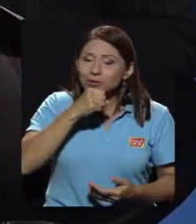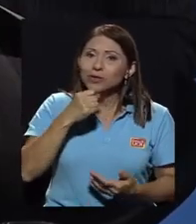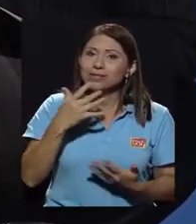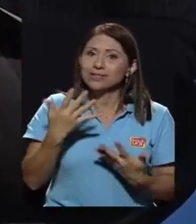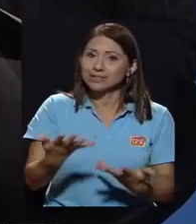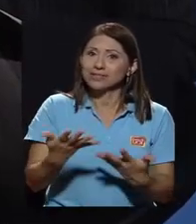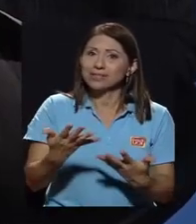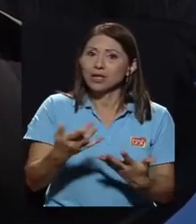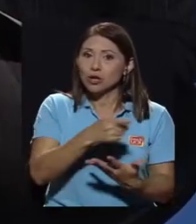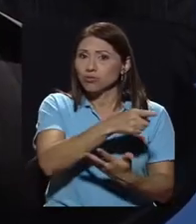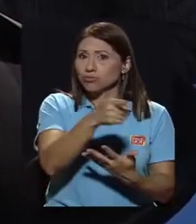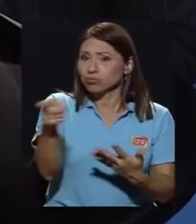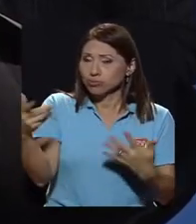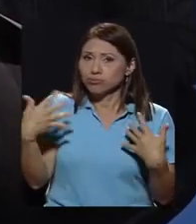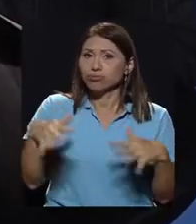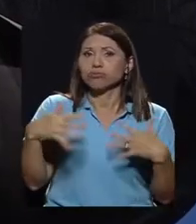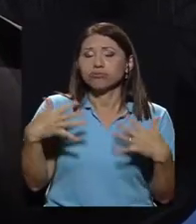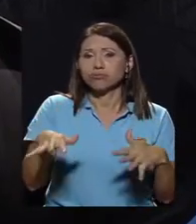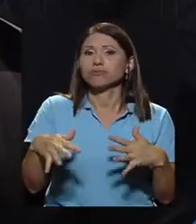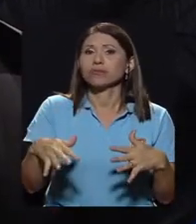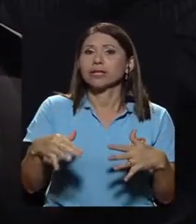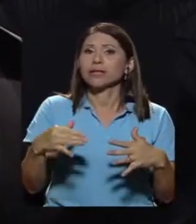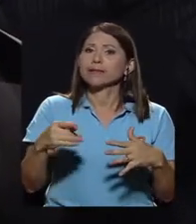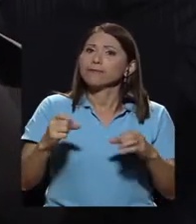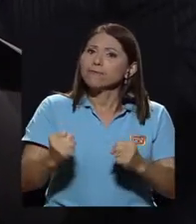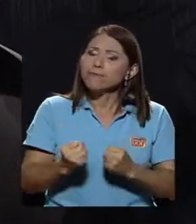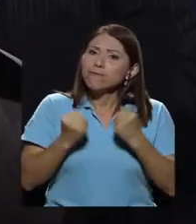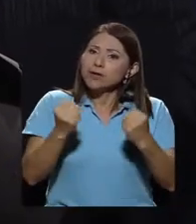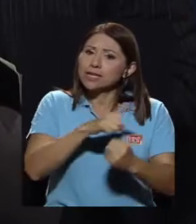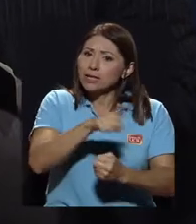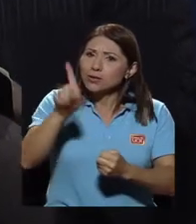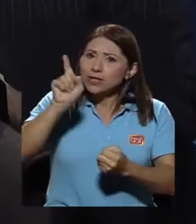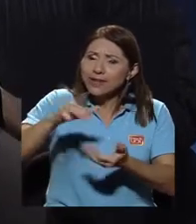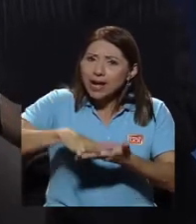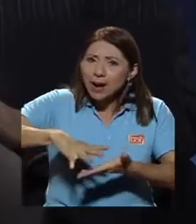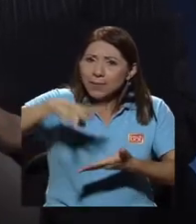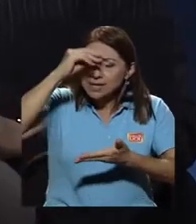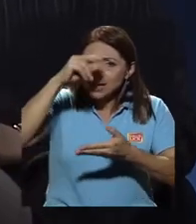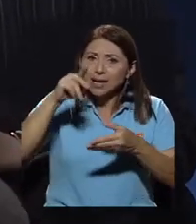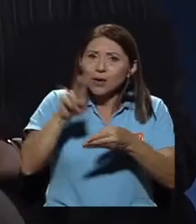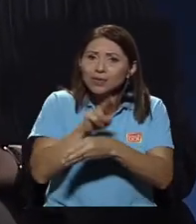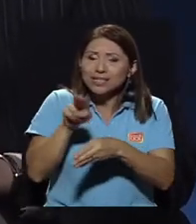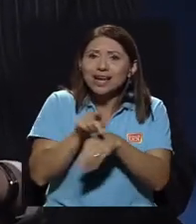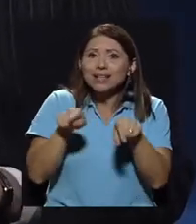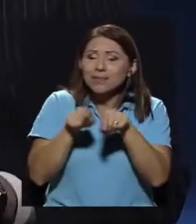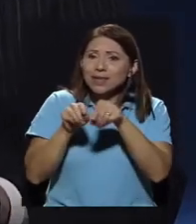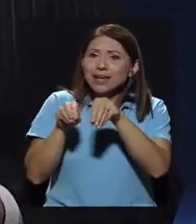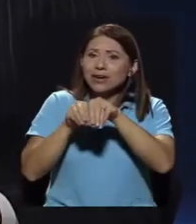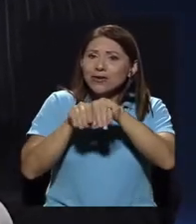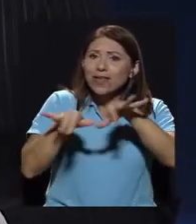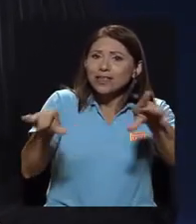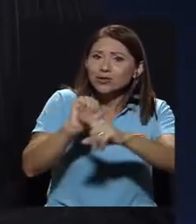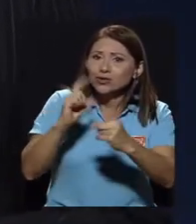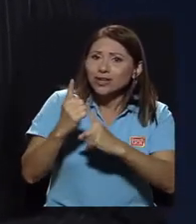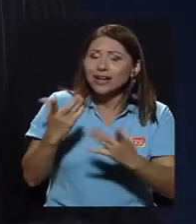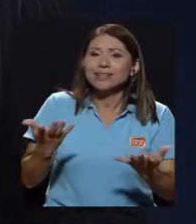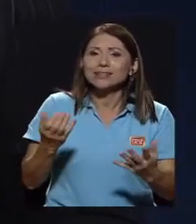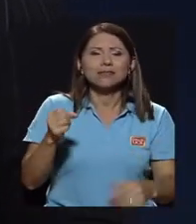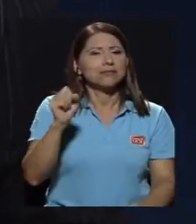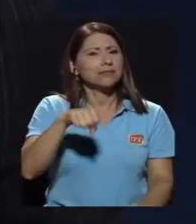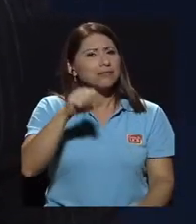han sido a fuerza de cañón que han tenido que aprender a utilizar inclusive hasta las redes sociales. Claro, y es muy